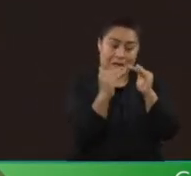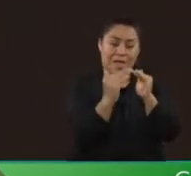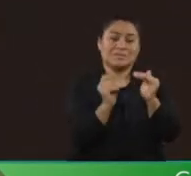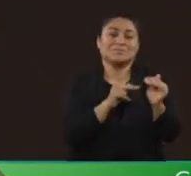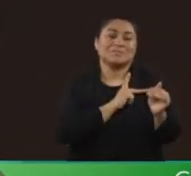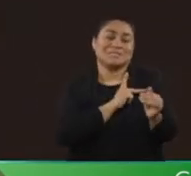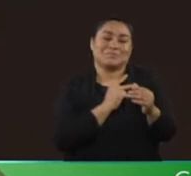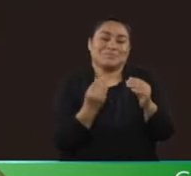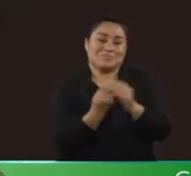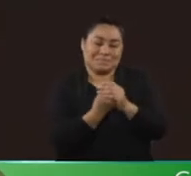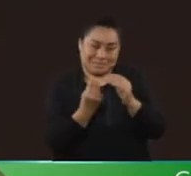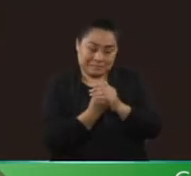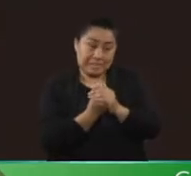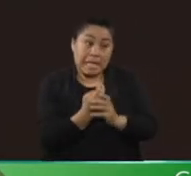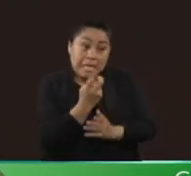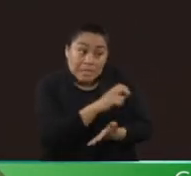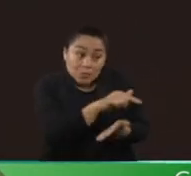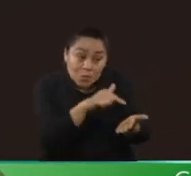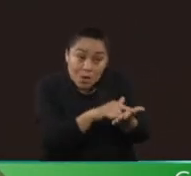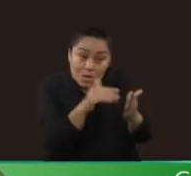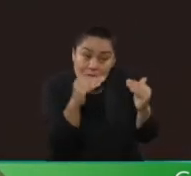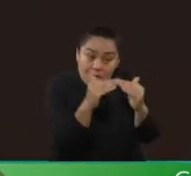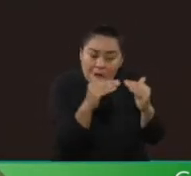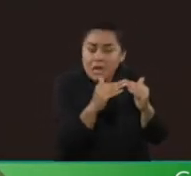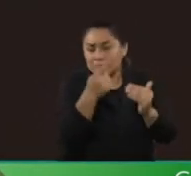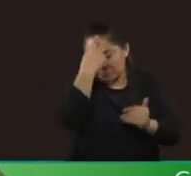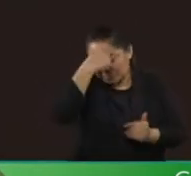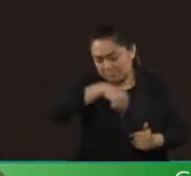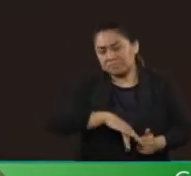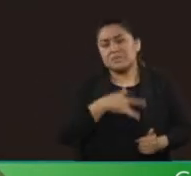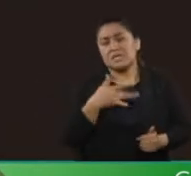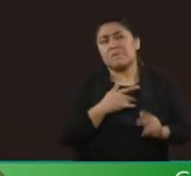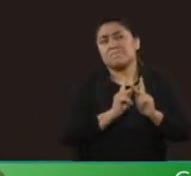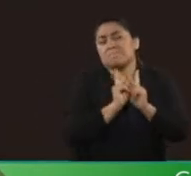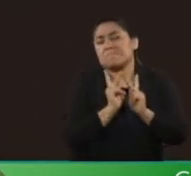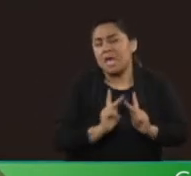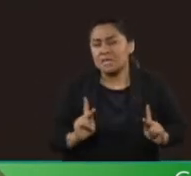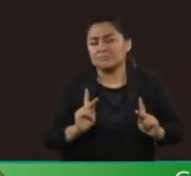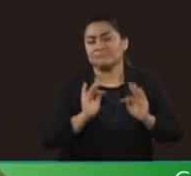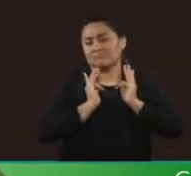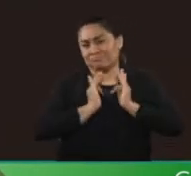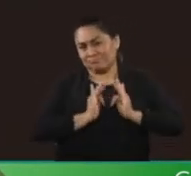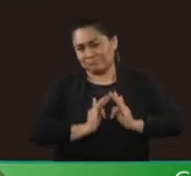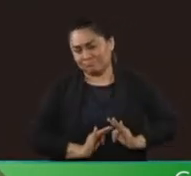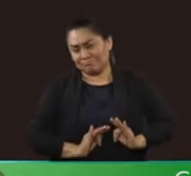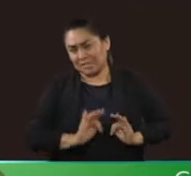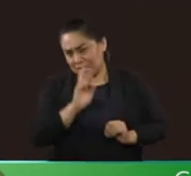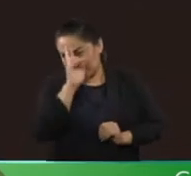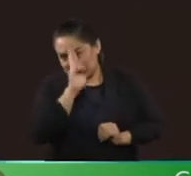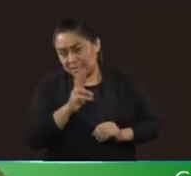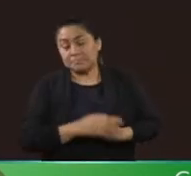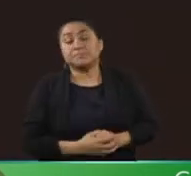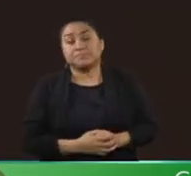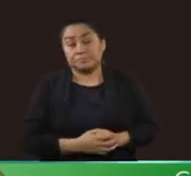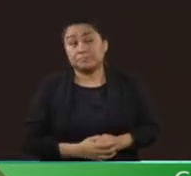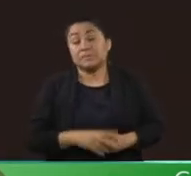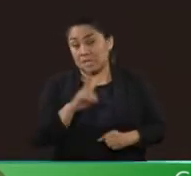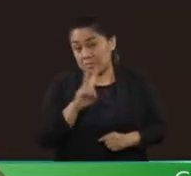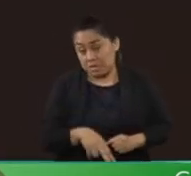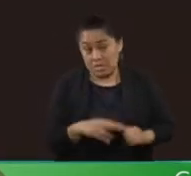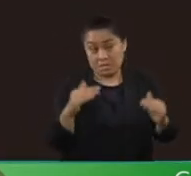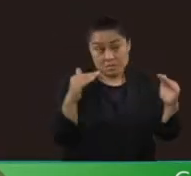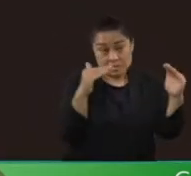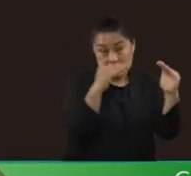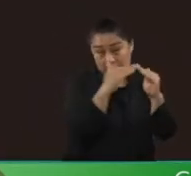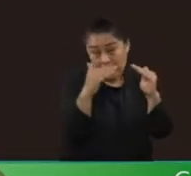Es en concreto el lugar donde podemos vivir en paz, con seguridad y dignidad. Se necesitan viviendas en